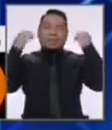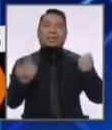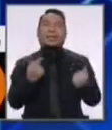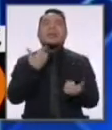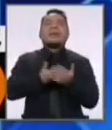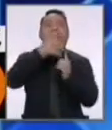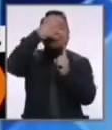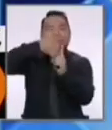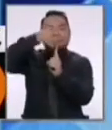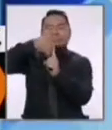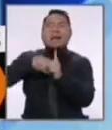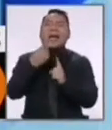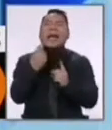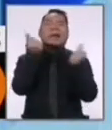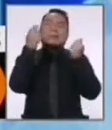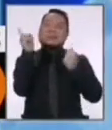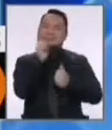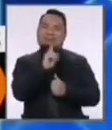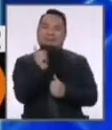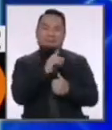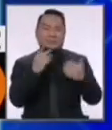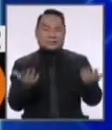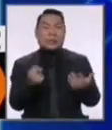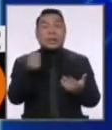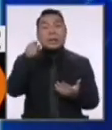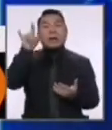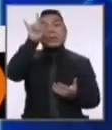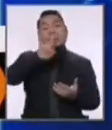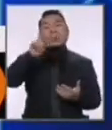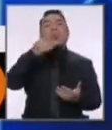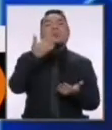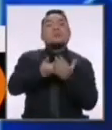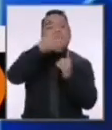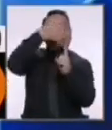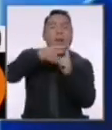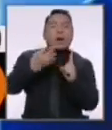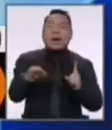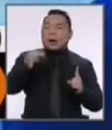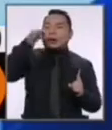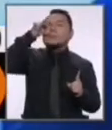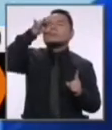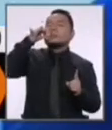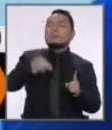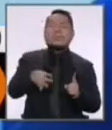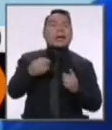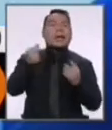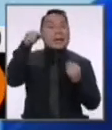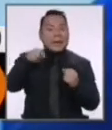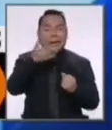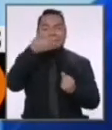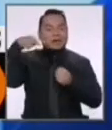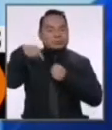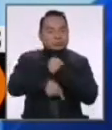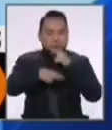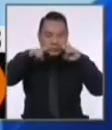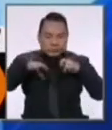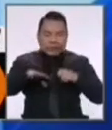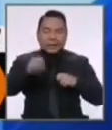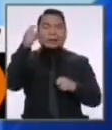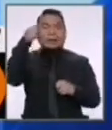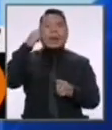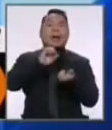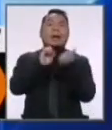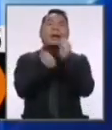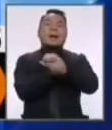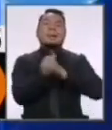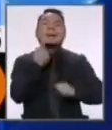pruebas rápidas. Lo que nosotros planteamos es la utilización de pruebas moleculares, 70.000 pruebas moleculares, para cambiar además la